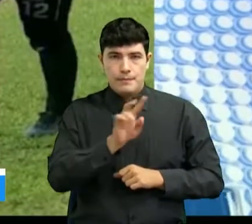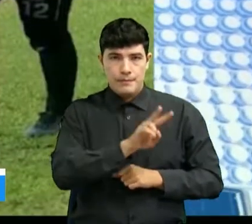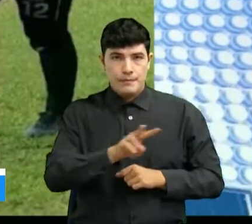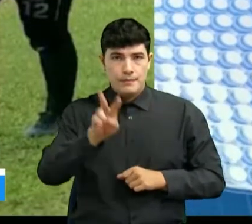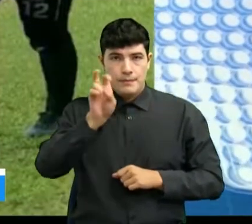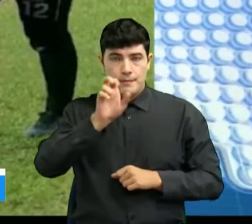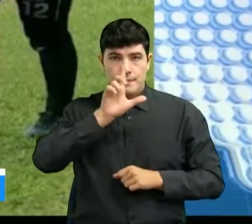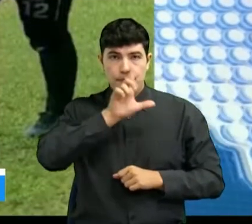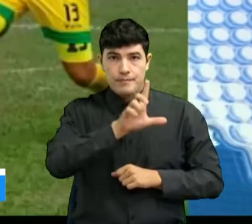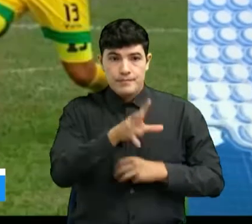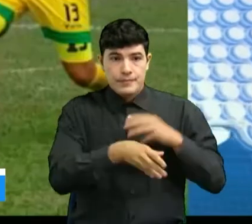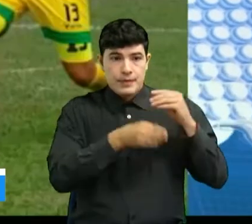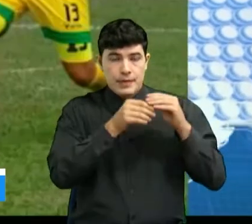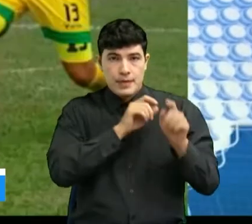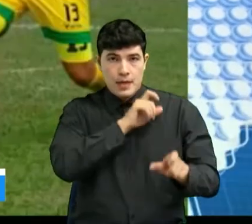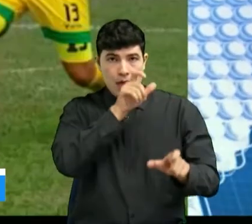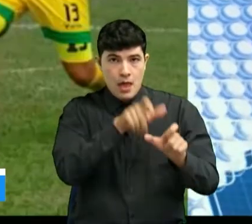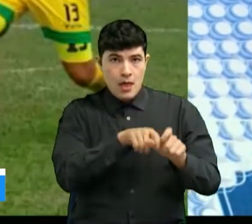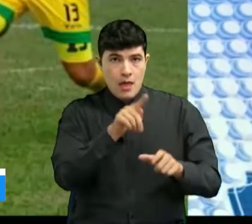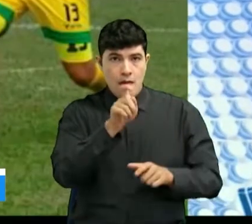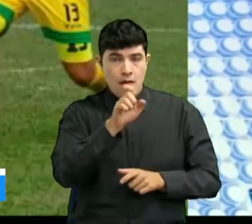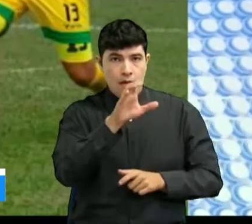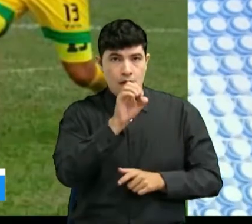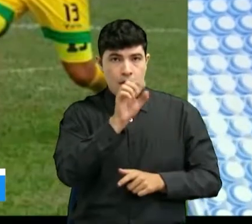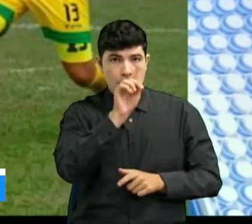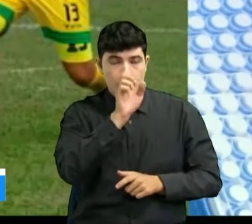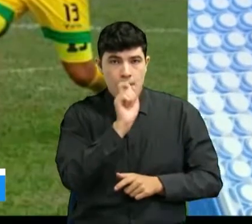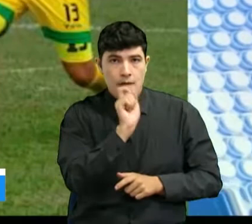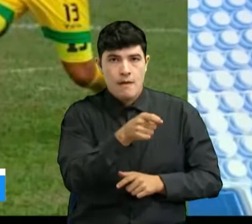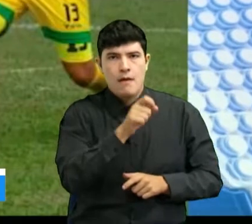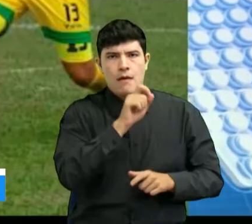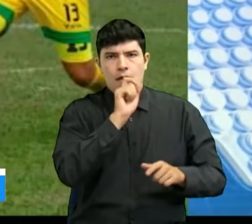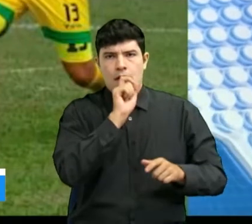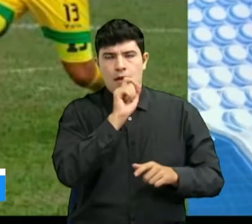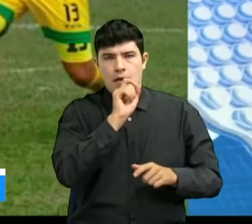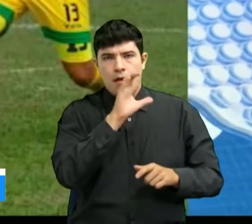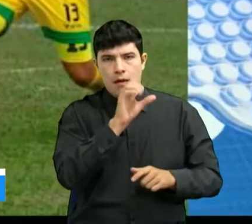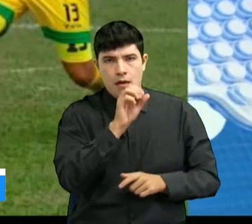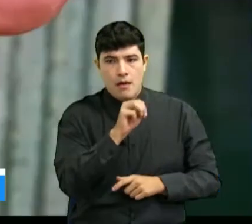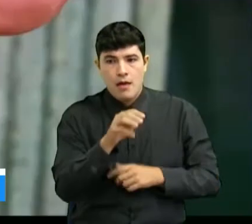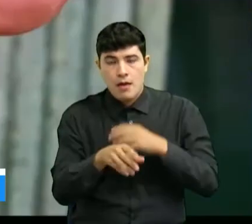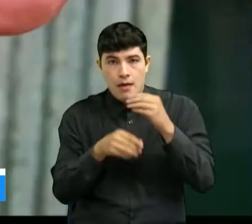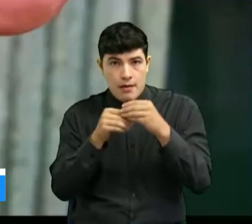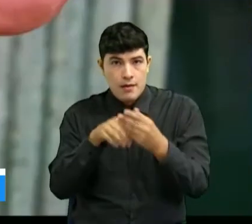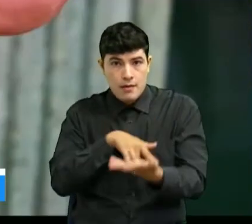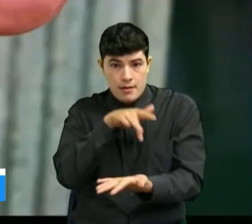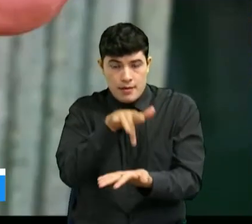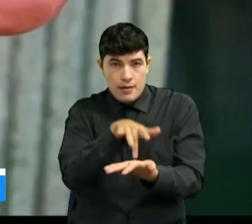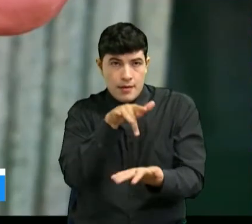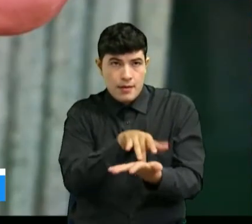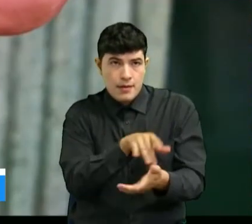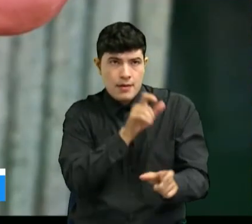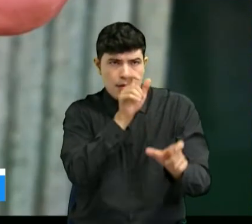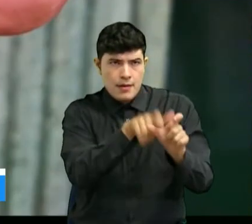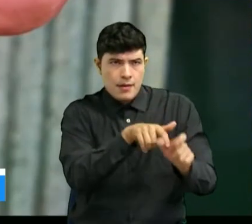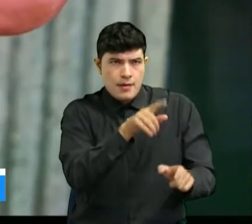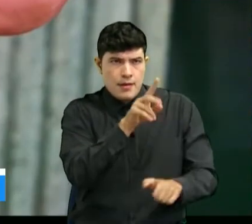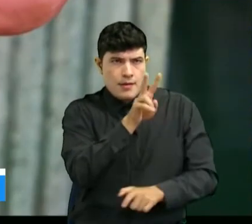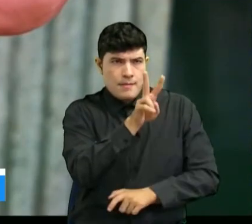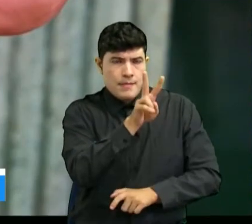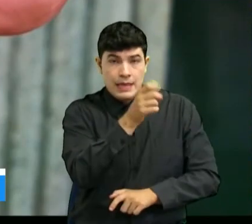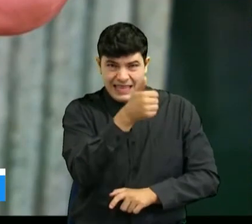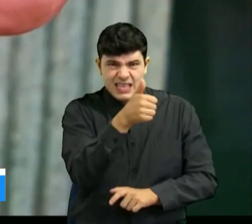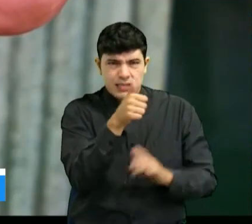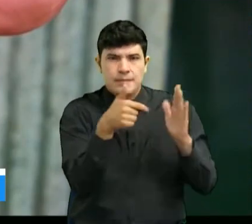y las inscripciones a través de fecolde.com se cerrarán el sábado 25 de julio. La participación cuesta 10 mil pesos y el dinero recaudado será